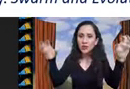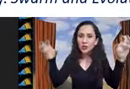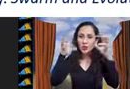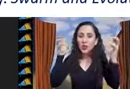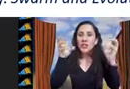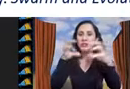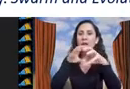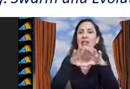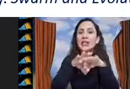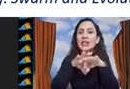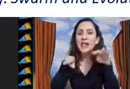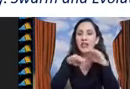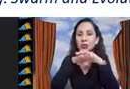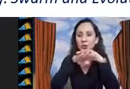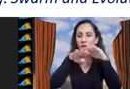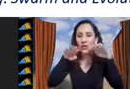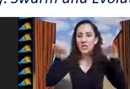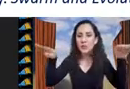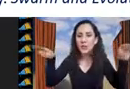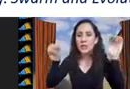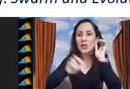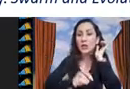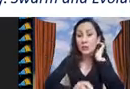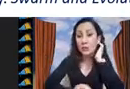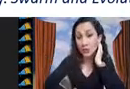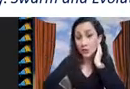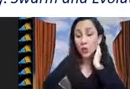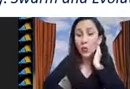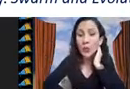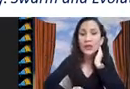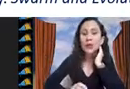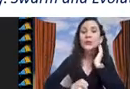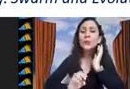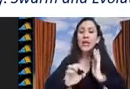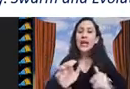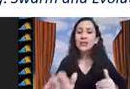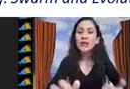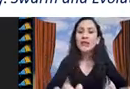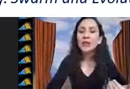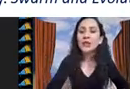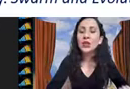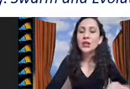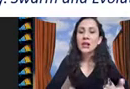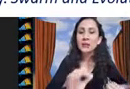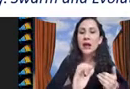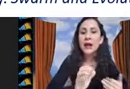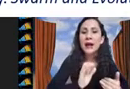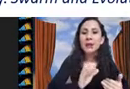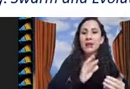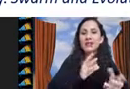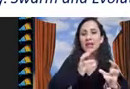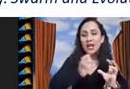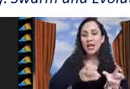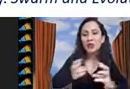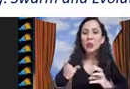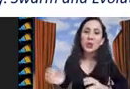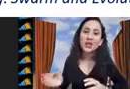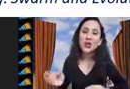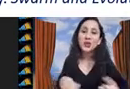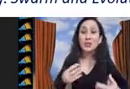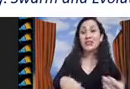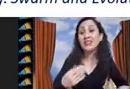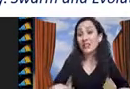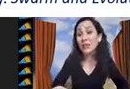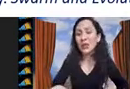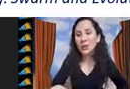uno las soluciones para llegar a la solución ya del problema de optimización completo esa división de las variables en